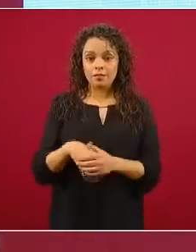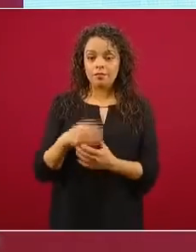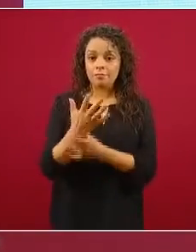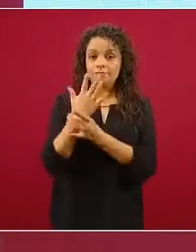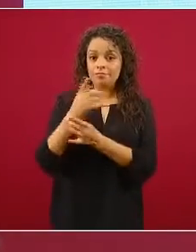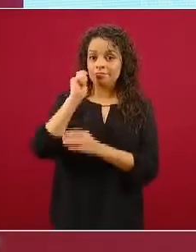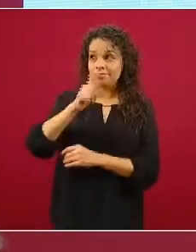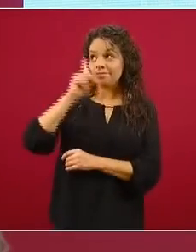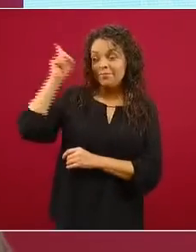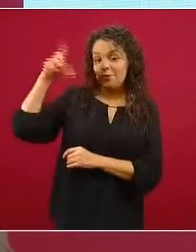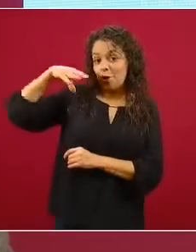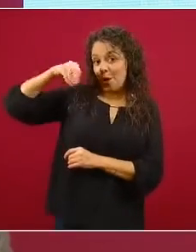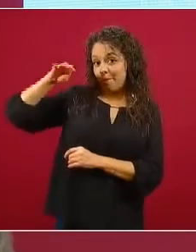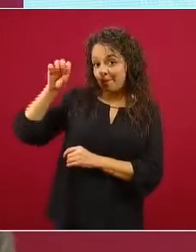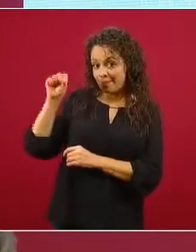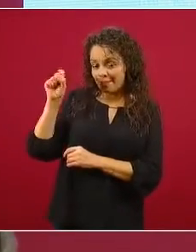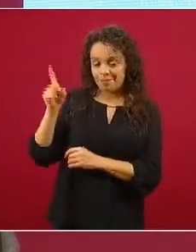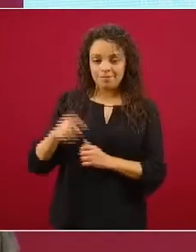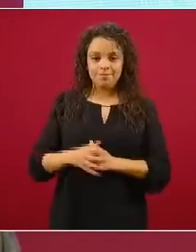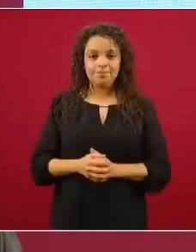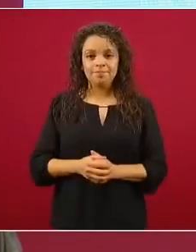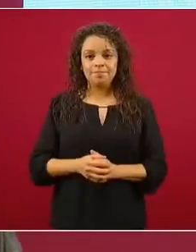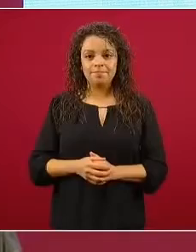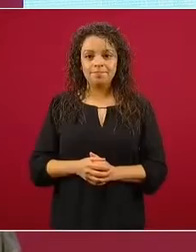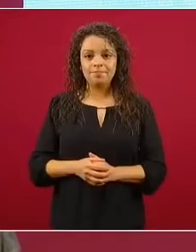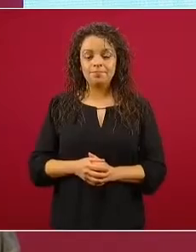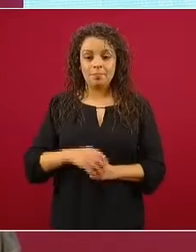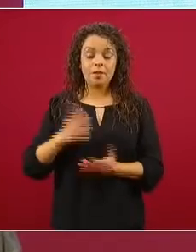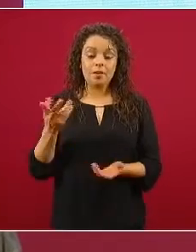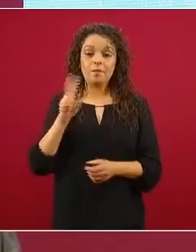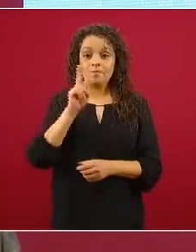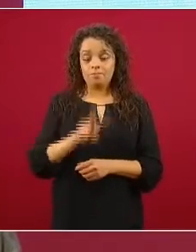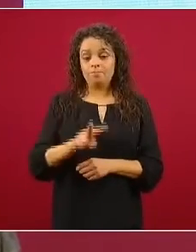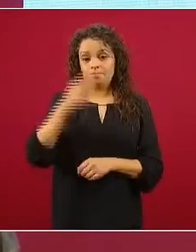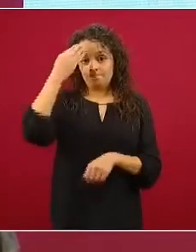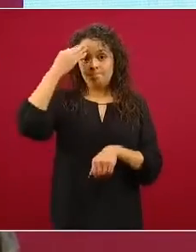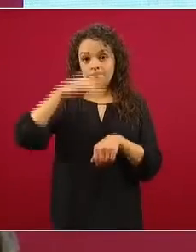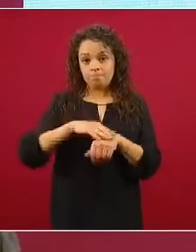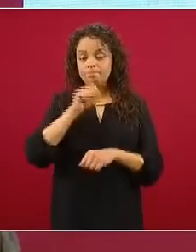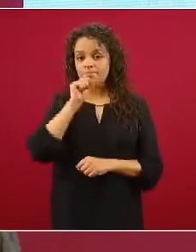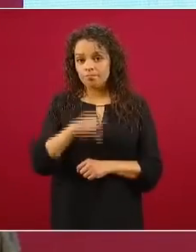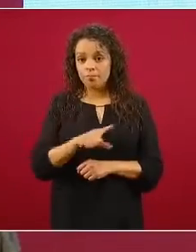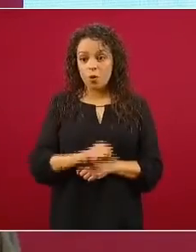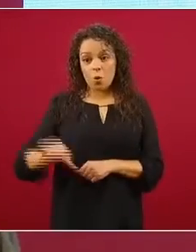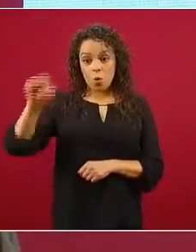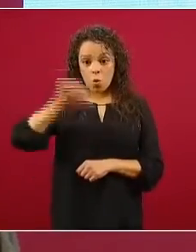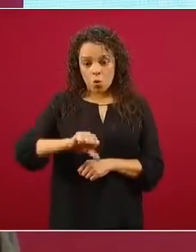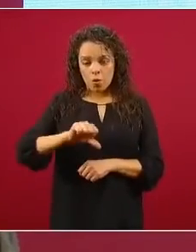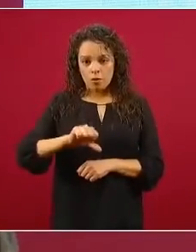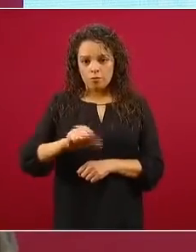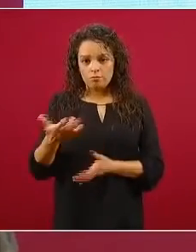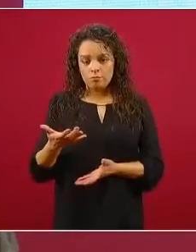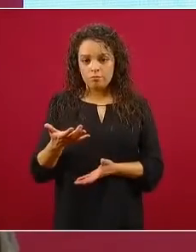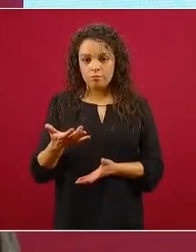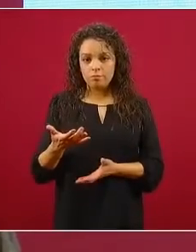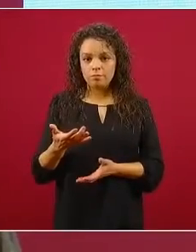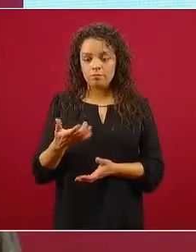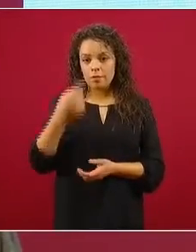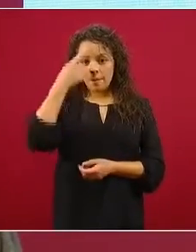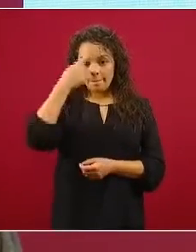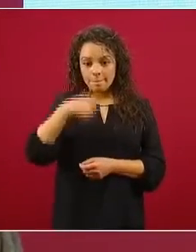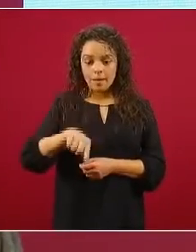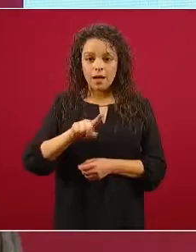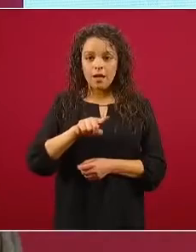Y hay que recordarlo también que hoy una de las mejores formas como podemos ayudar a acabar